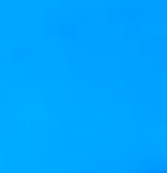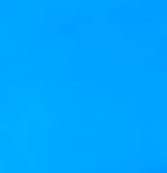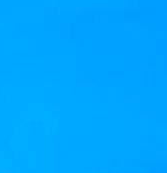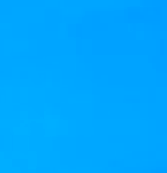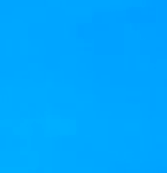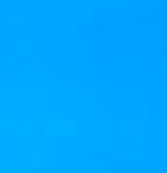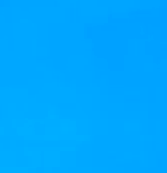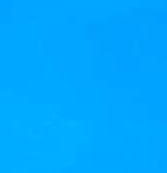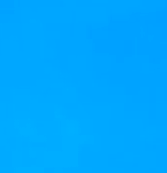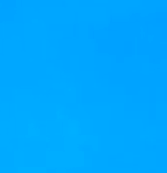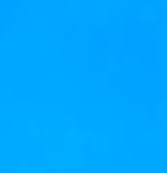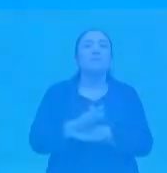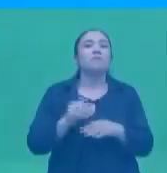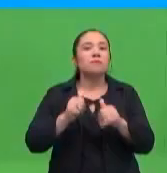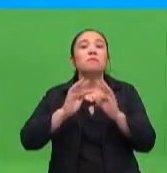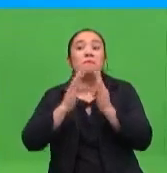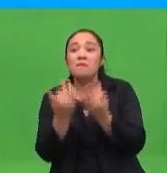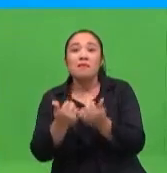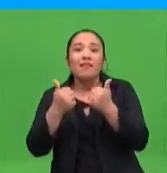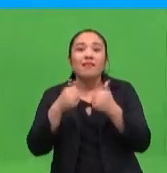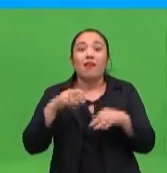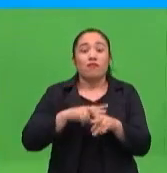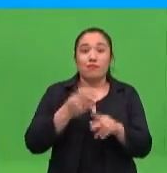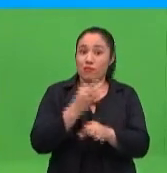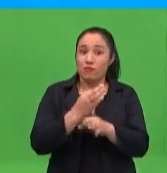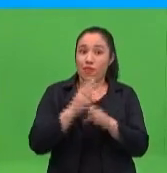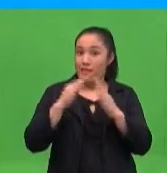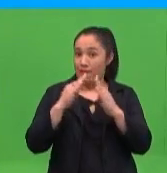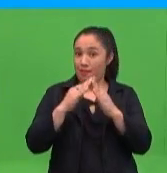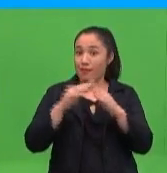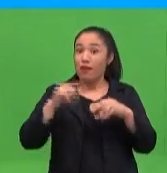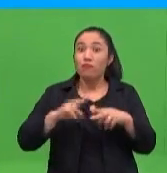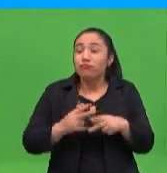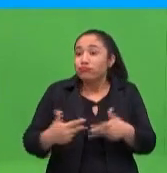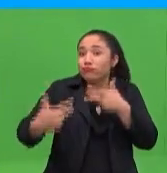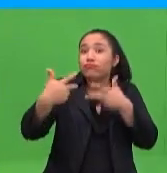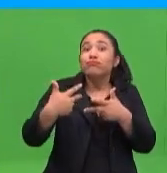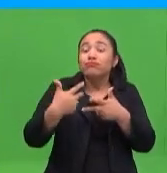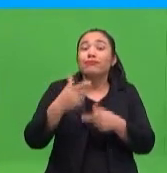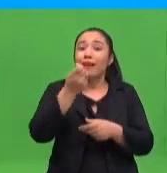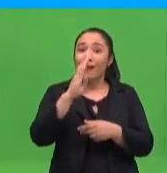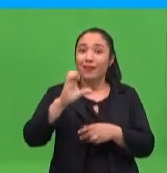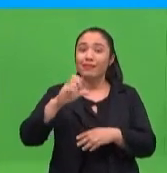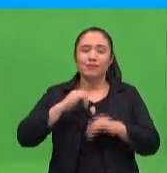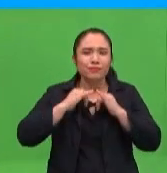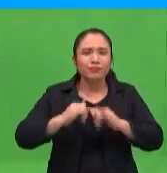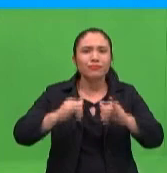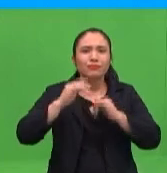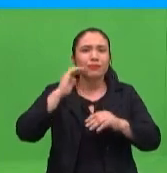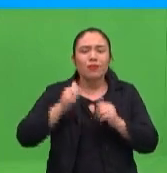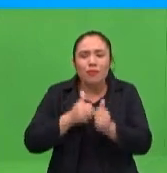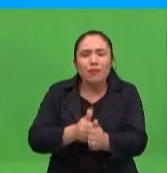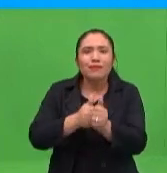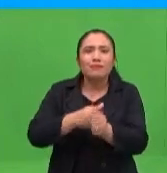Buenas tardes, ¿cómo están? Bienvenidos a Tu Escuela en Casa. Estamos en vivo desde ABC TV con toda la producción, el acompañamiento de este